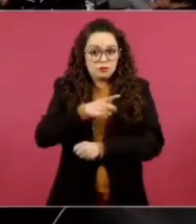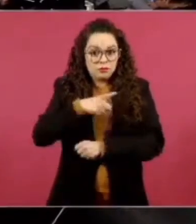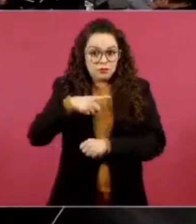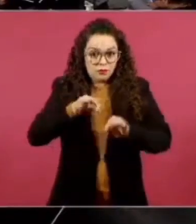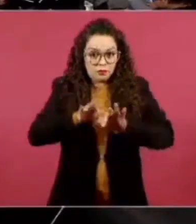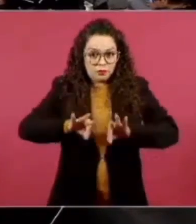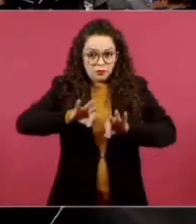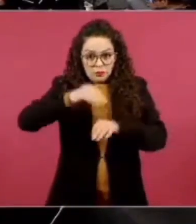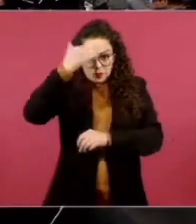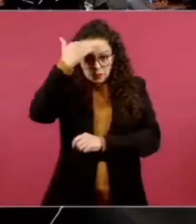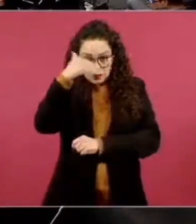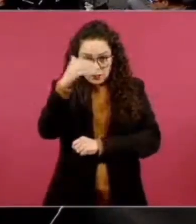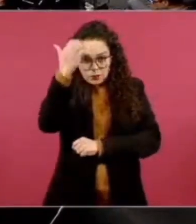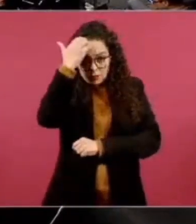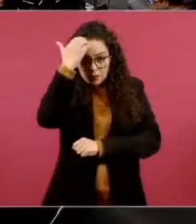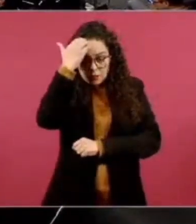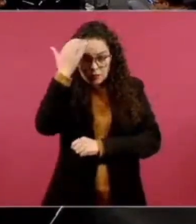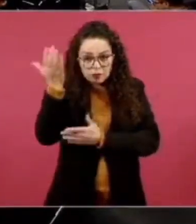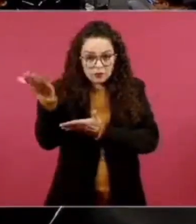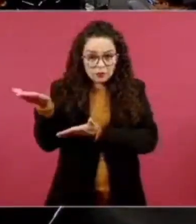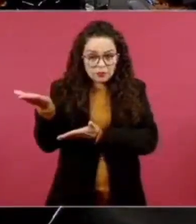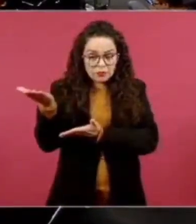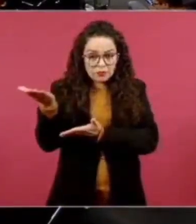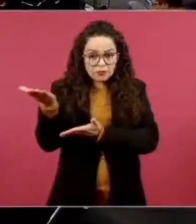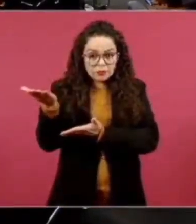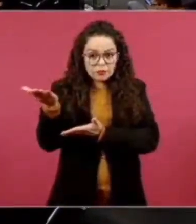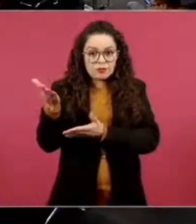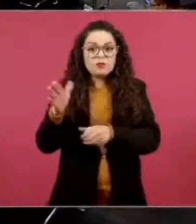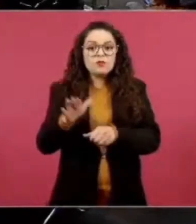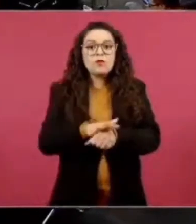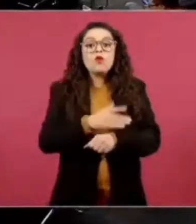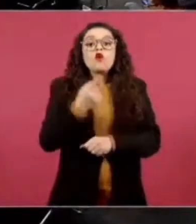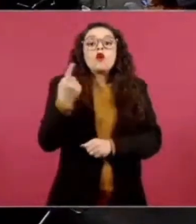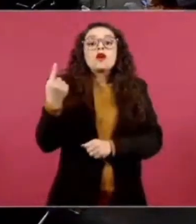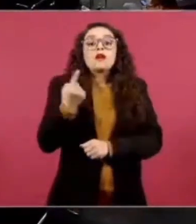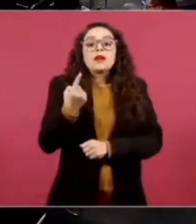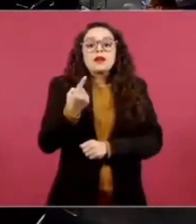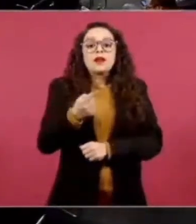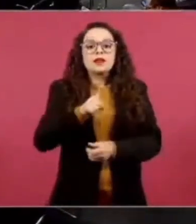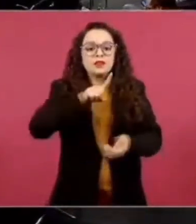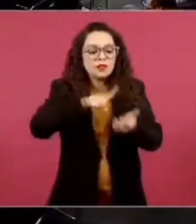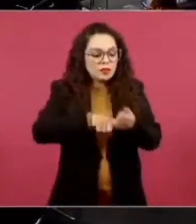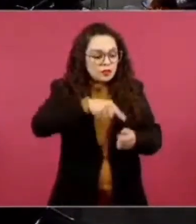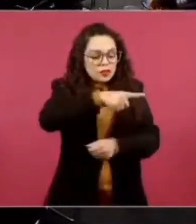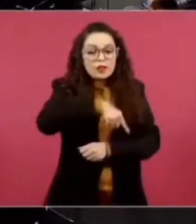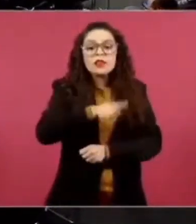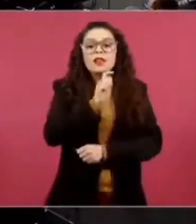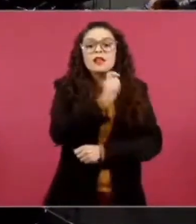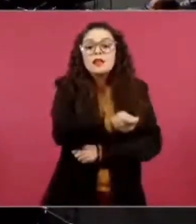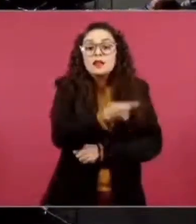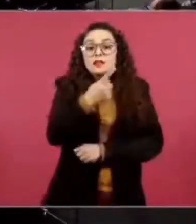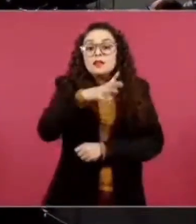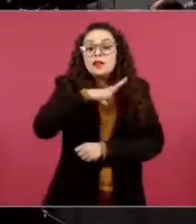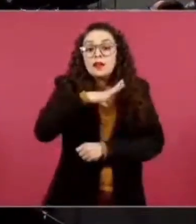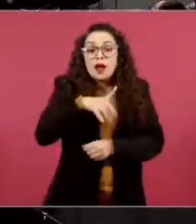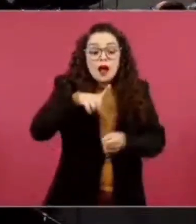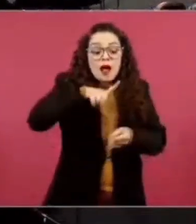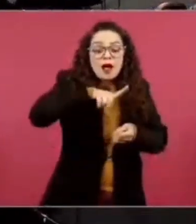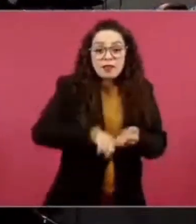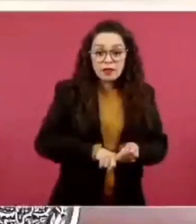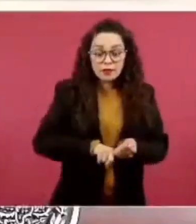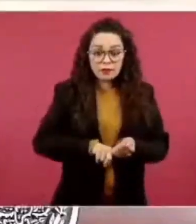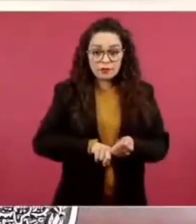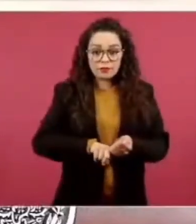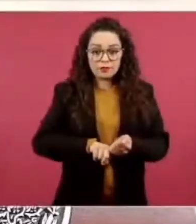Este evento o estos eventos, ¿por qué? Y ustedes, ¿por qué no? Y